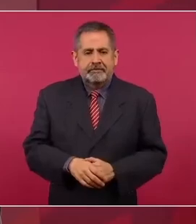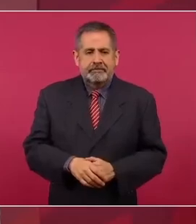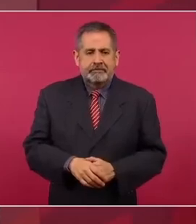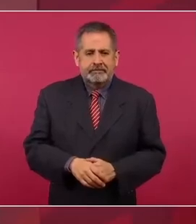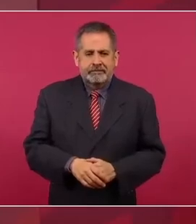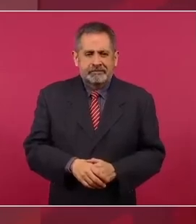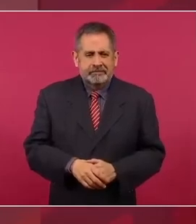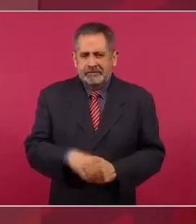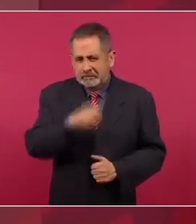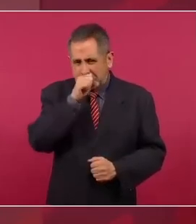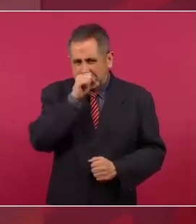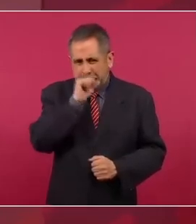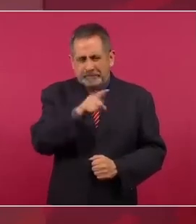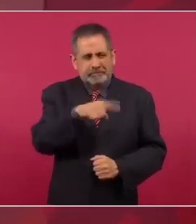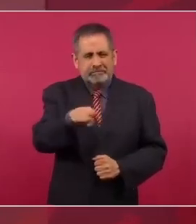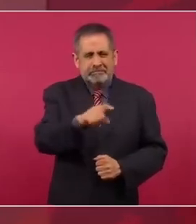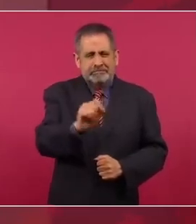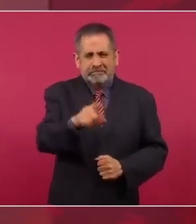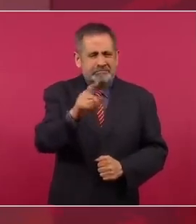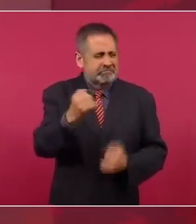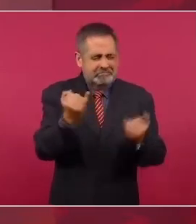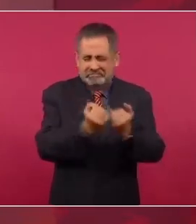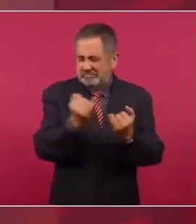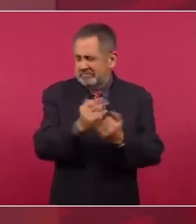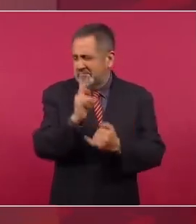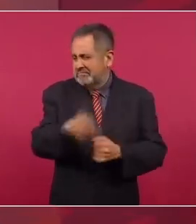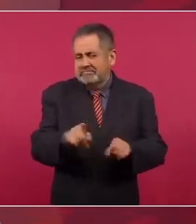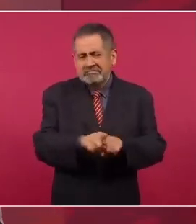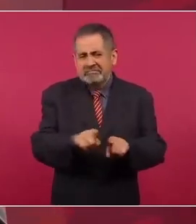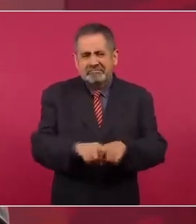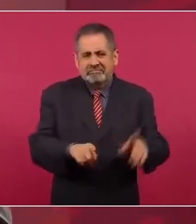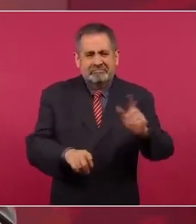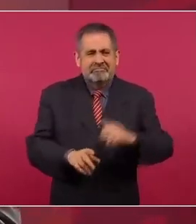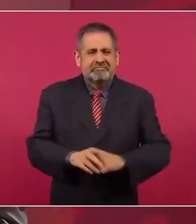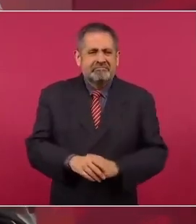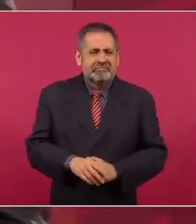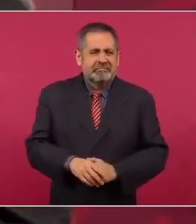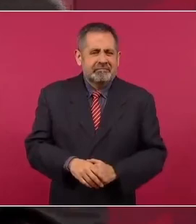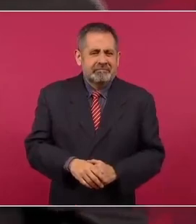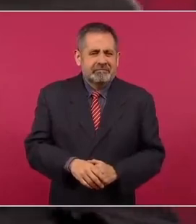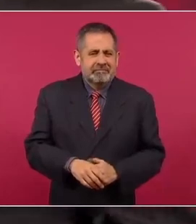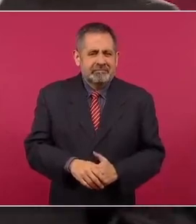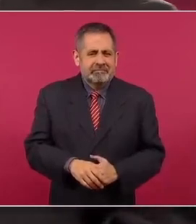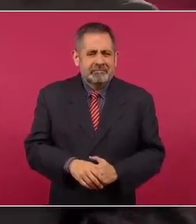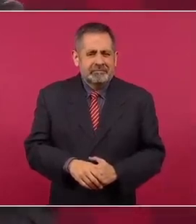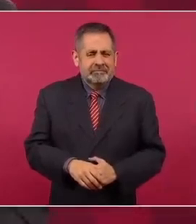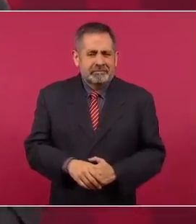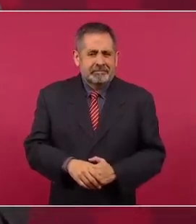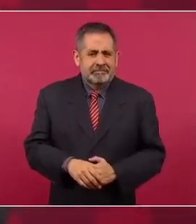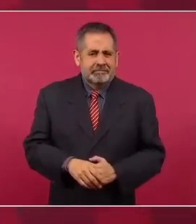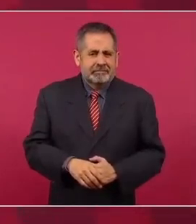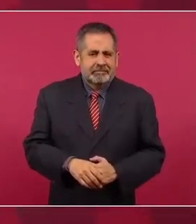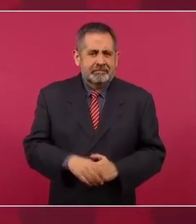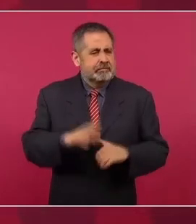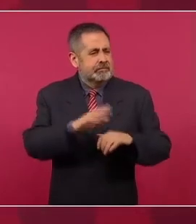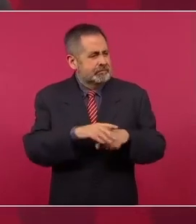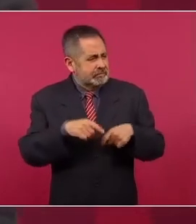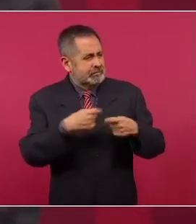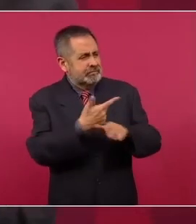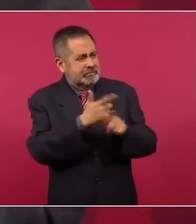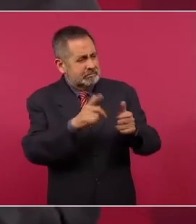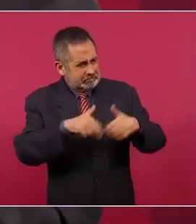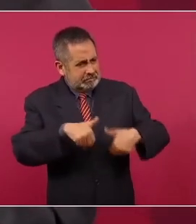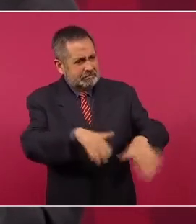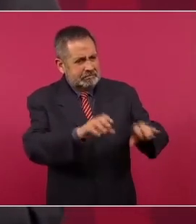Es lo mismo, igual. Es decir, ¿por qué le diste libertad